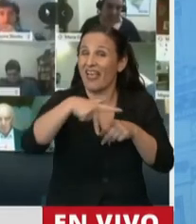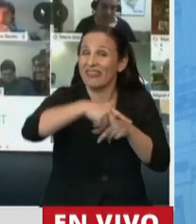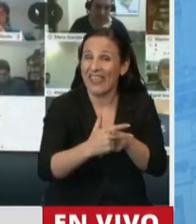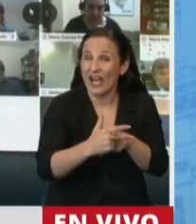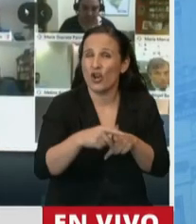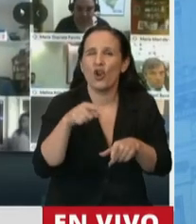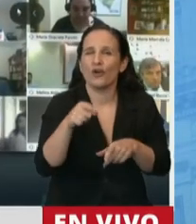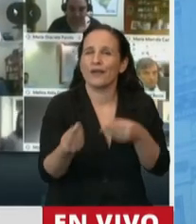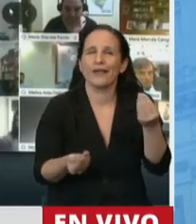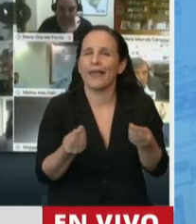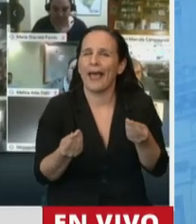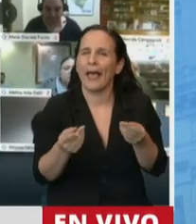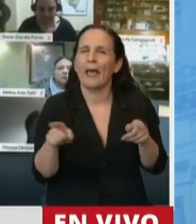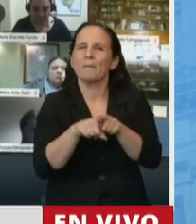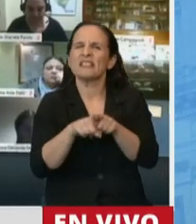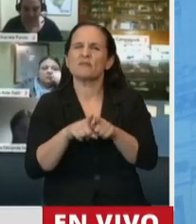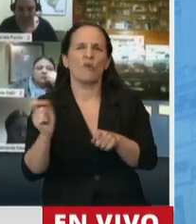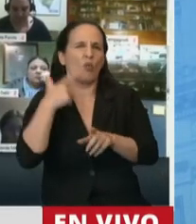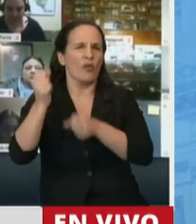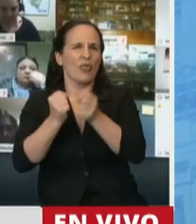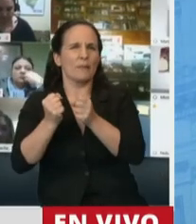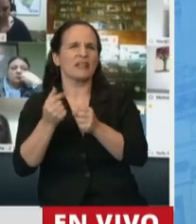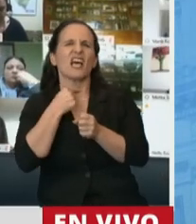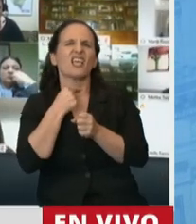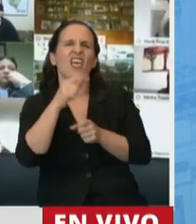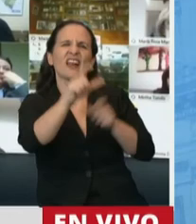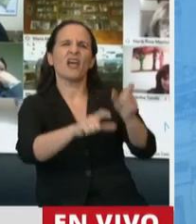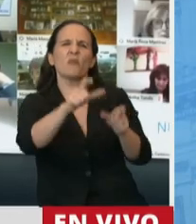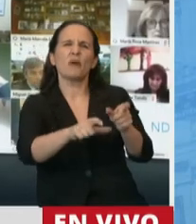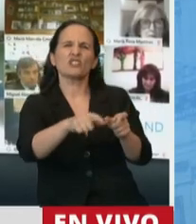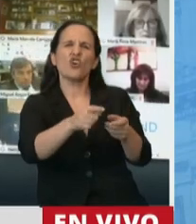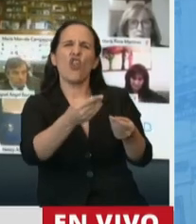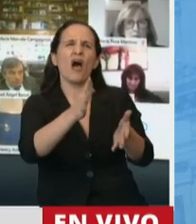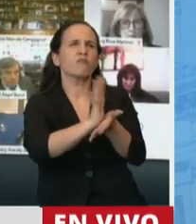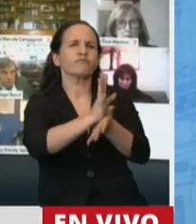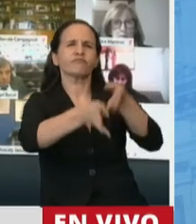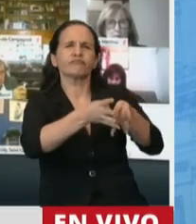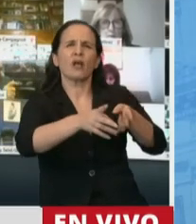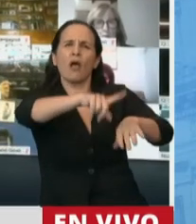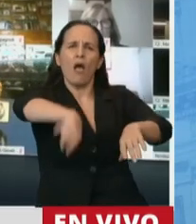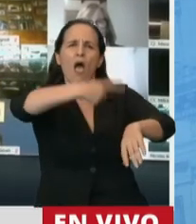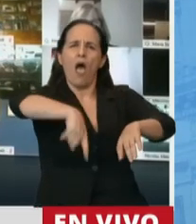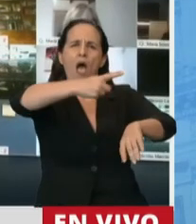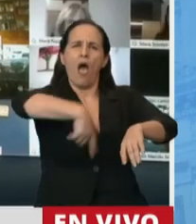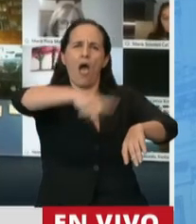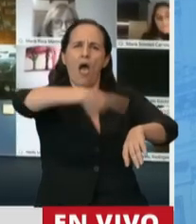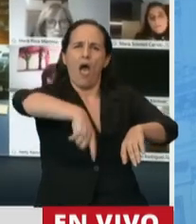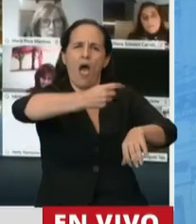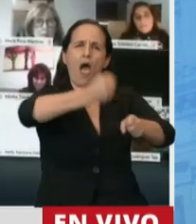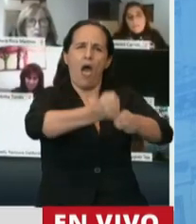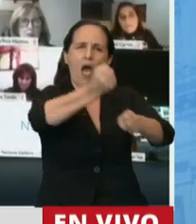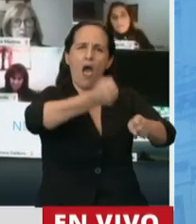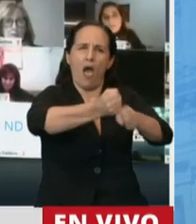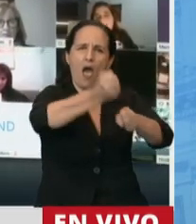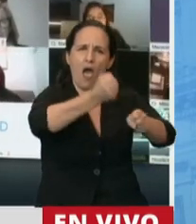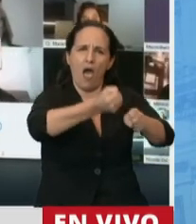no debe ser como quieren las patronales para transformar al trabajador en un mero apéndice, horas y horas, sino que